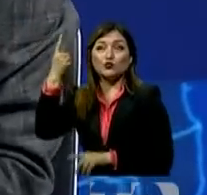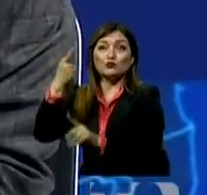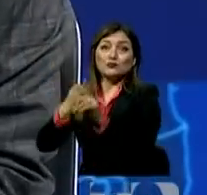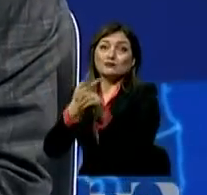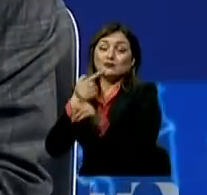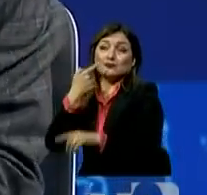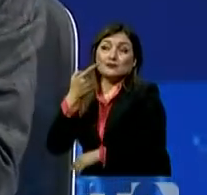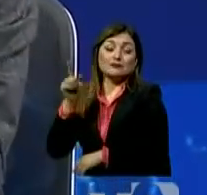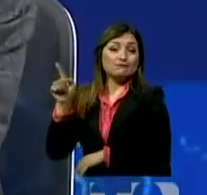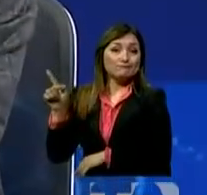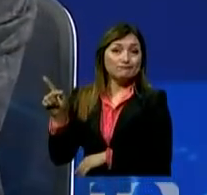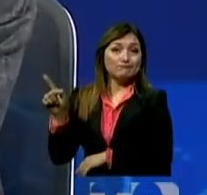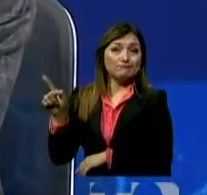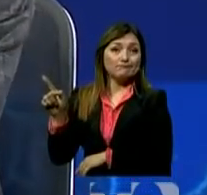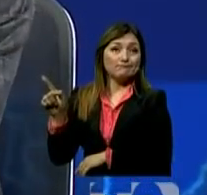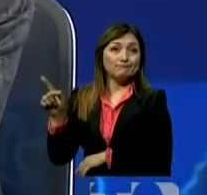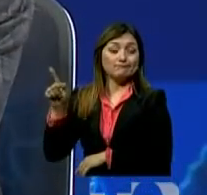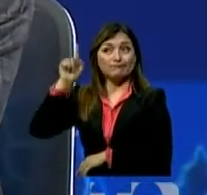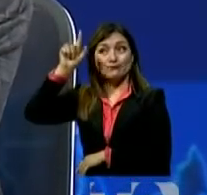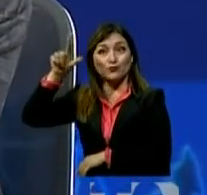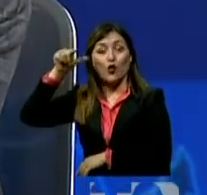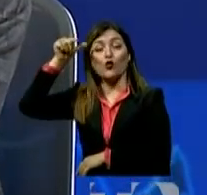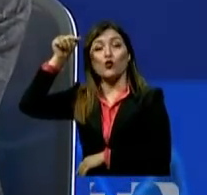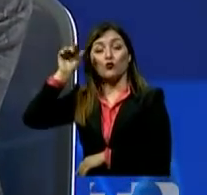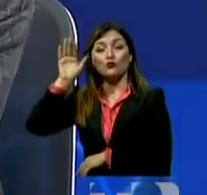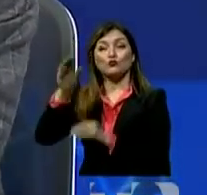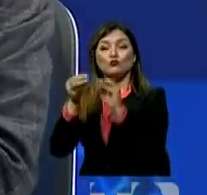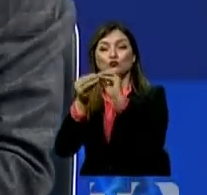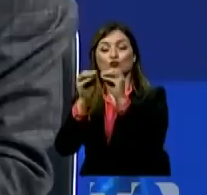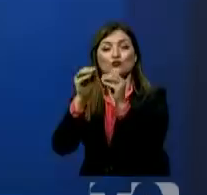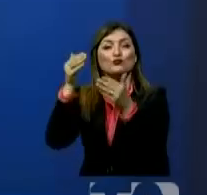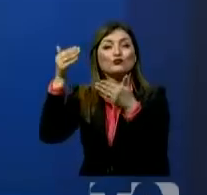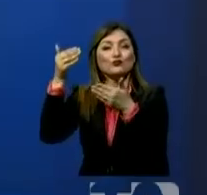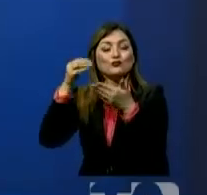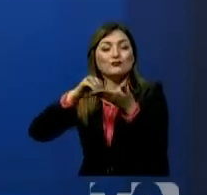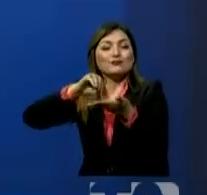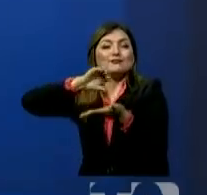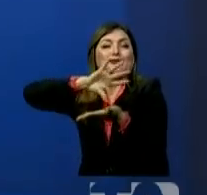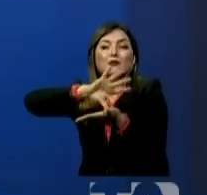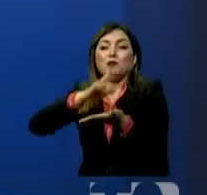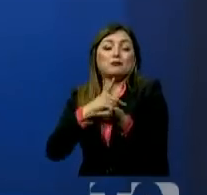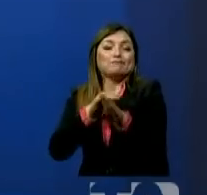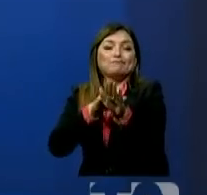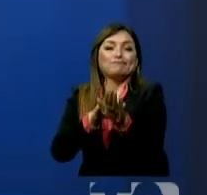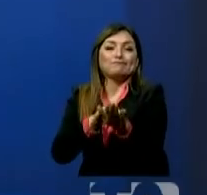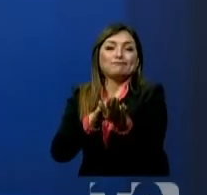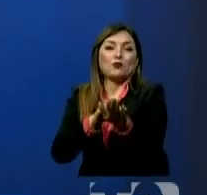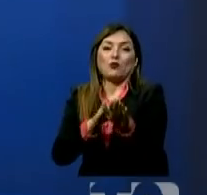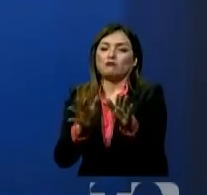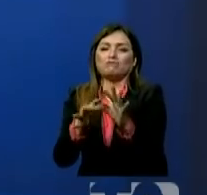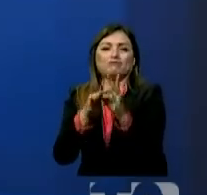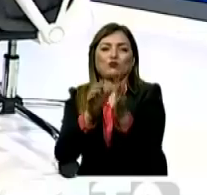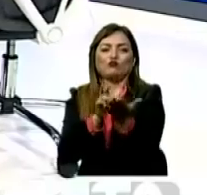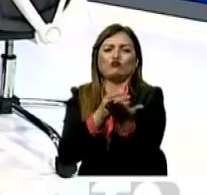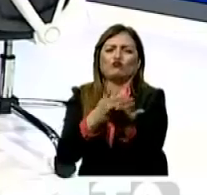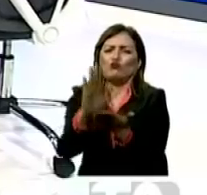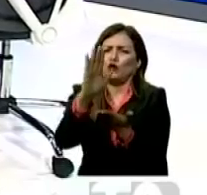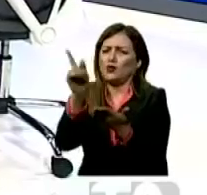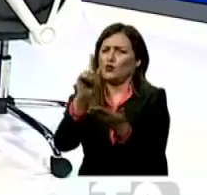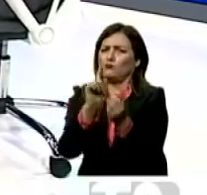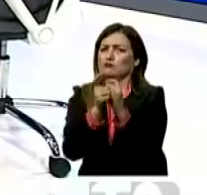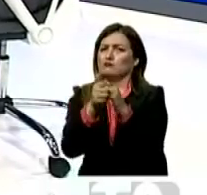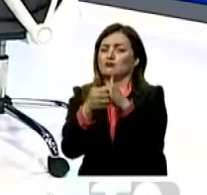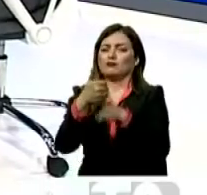decía que el gobierno y su bloque político en la Asamblea estaban por la estabilidad y porque no exista ningún